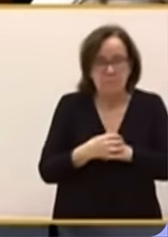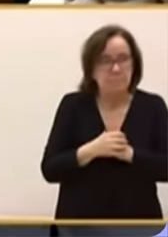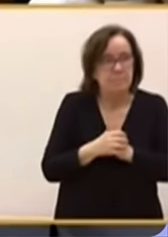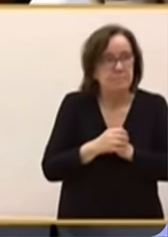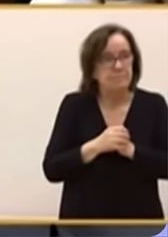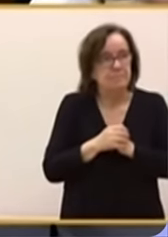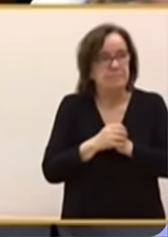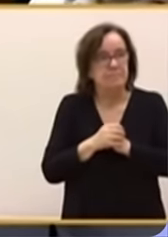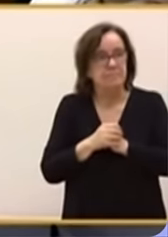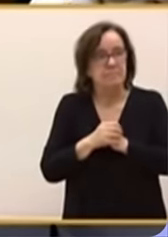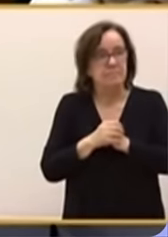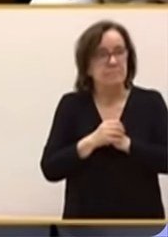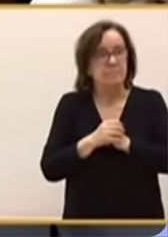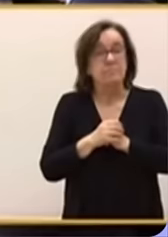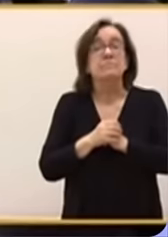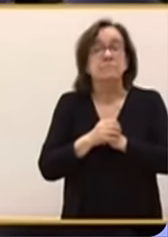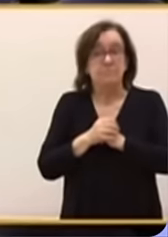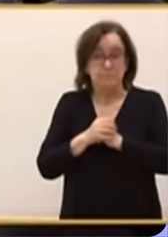Señorías.